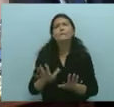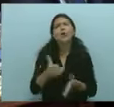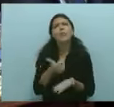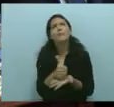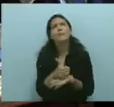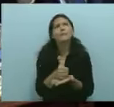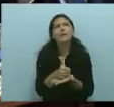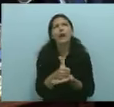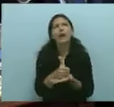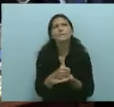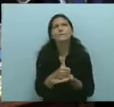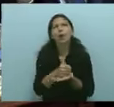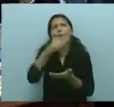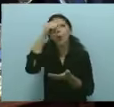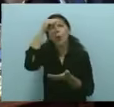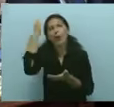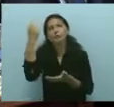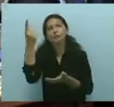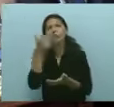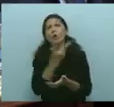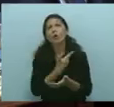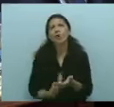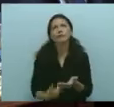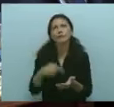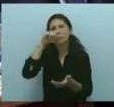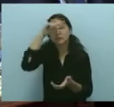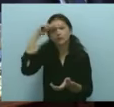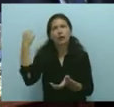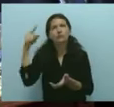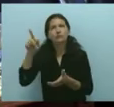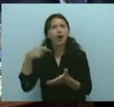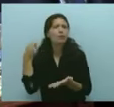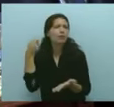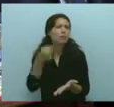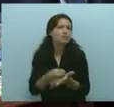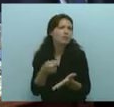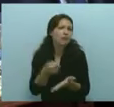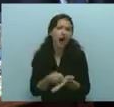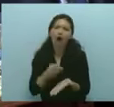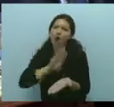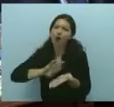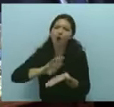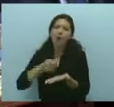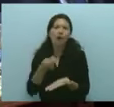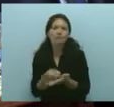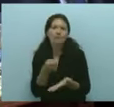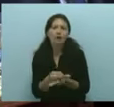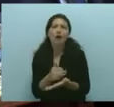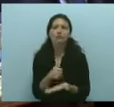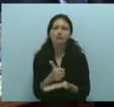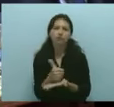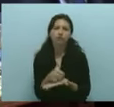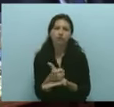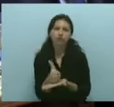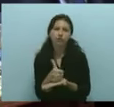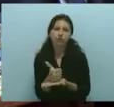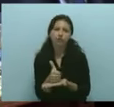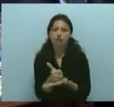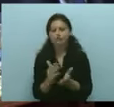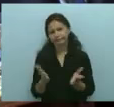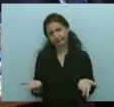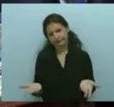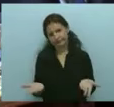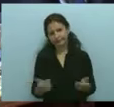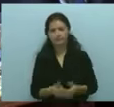problema, que llegue esa plata de Nación que tanto esperamos. Miren a mí, me recuerda esa novela extraordinaria de